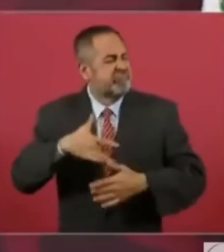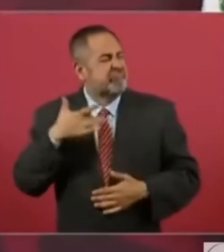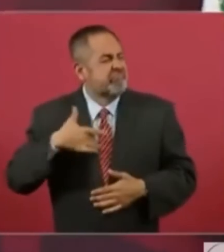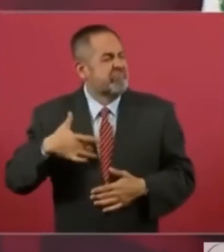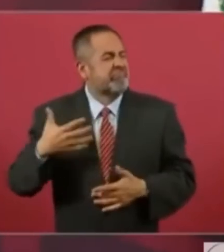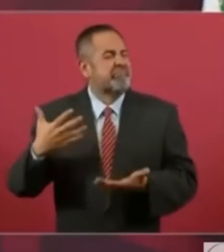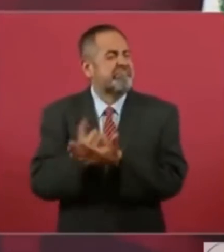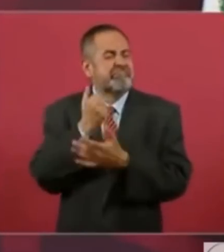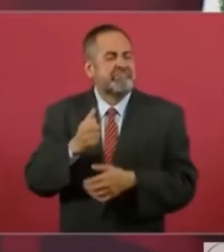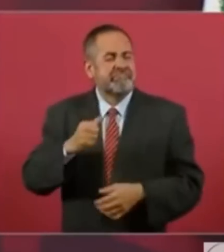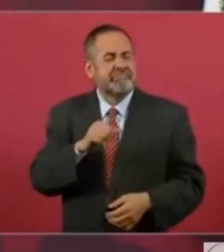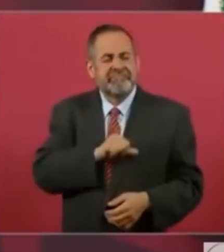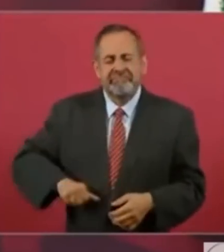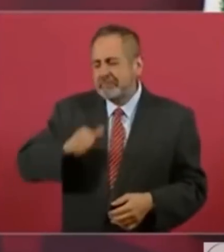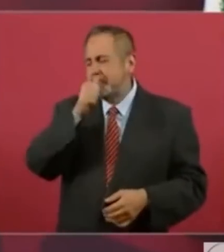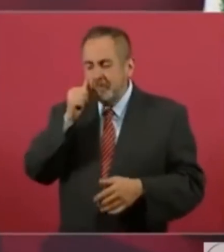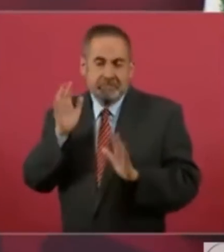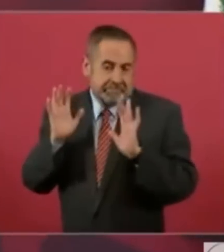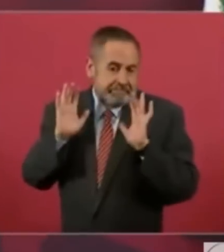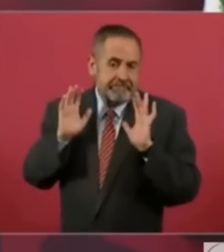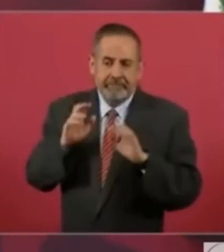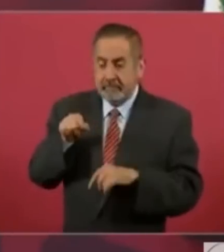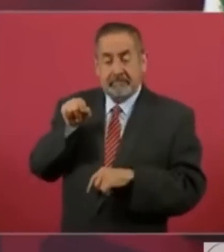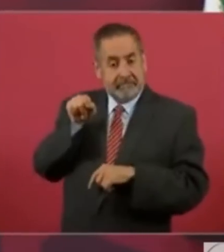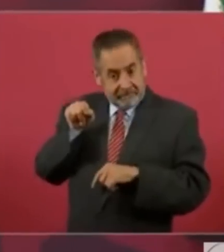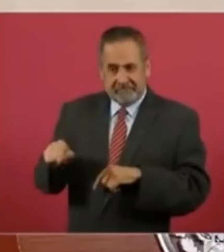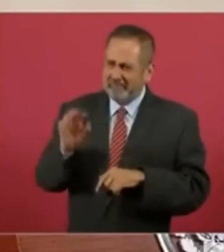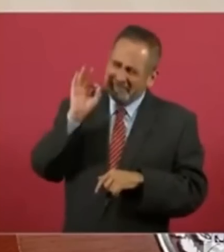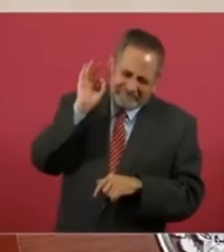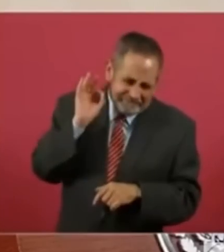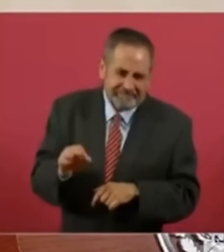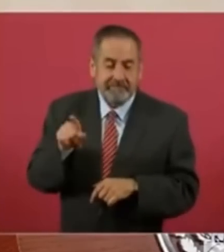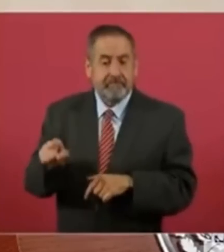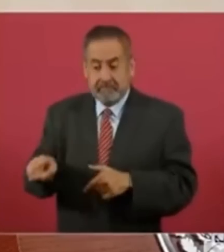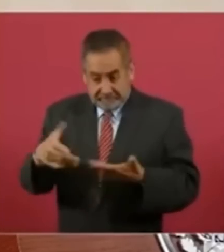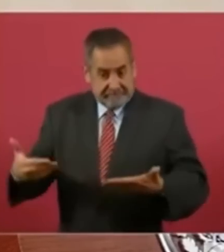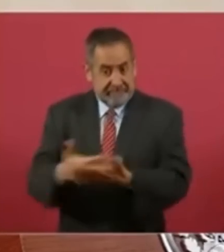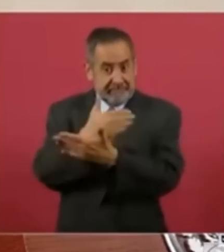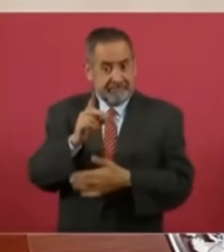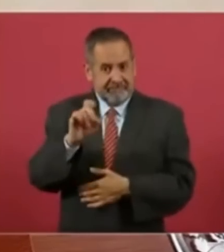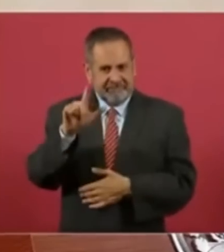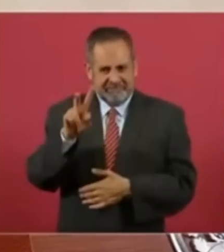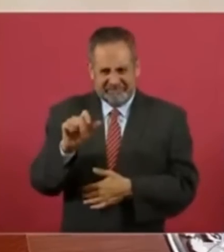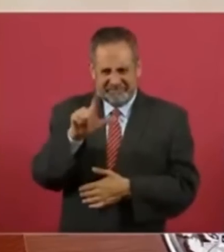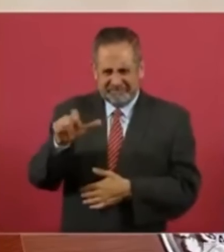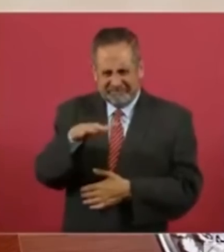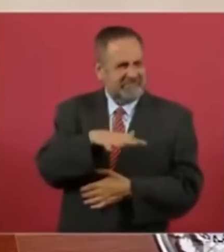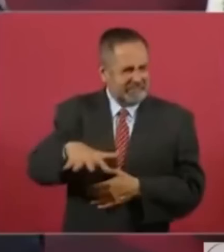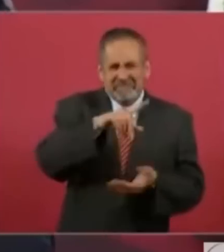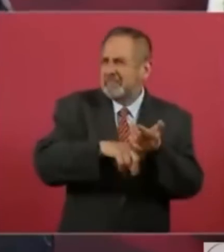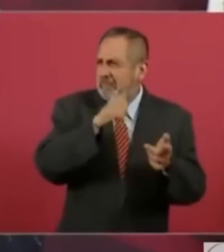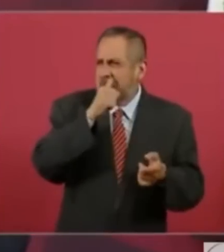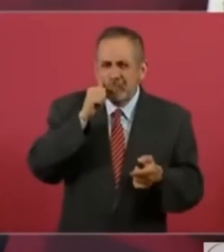lo mejor, nacido en la del Valle o en la delegación